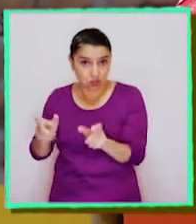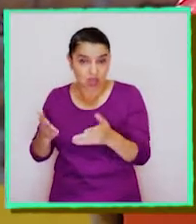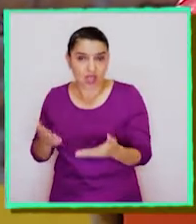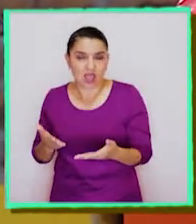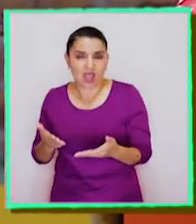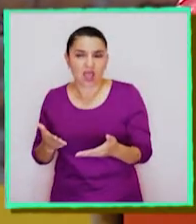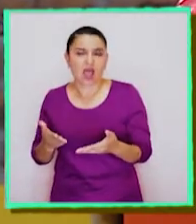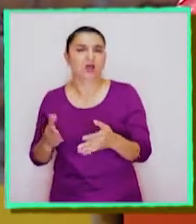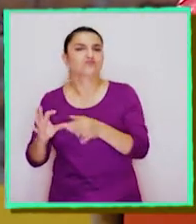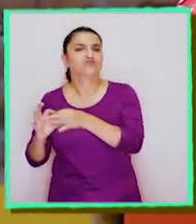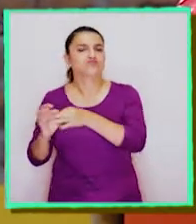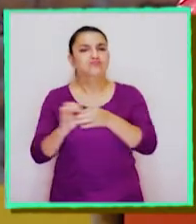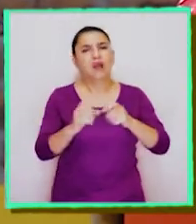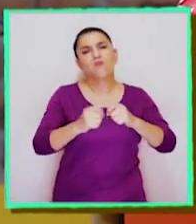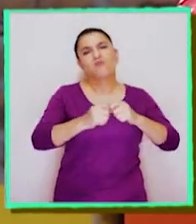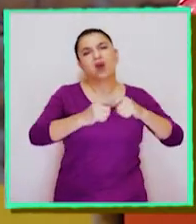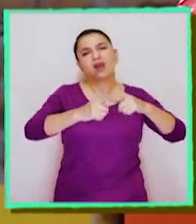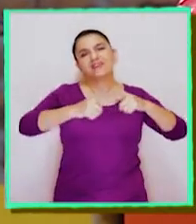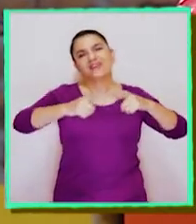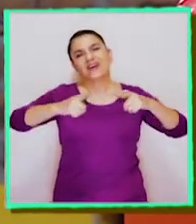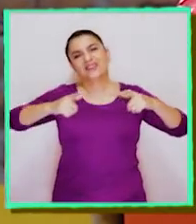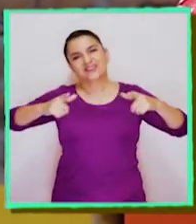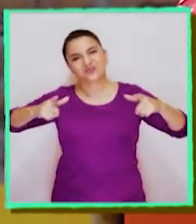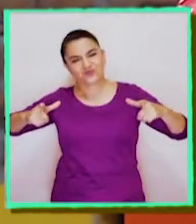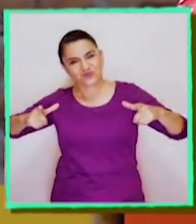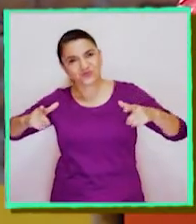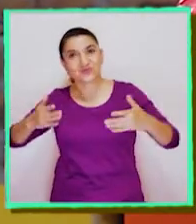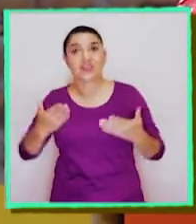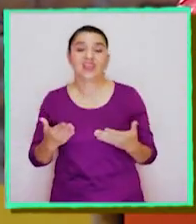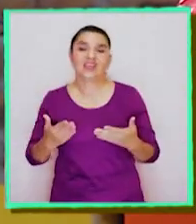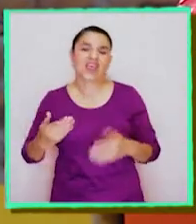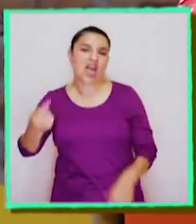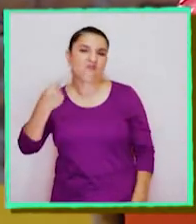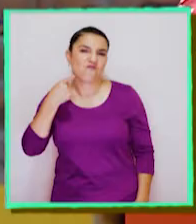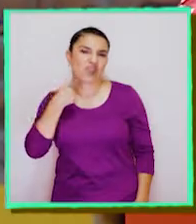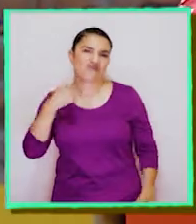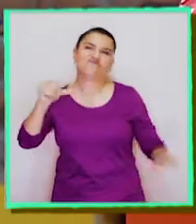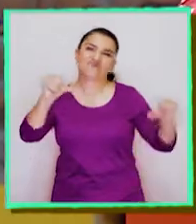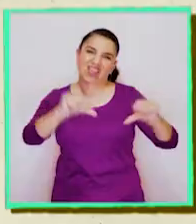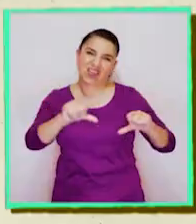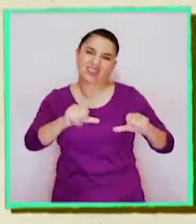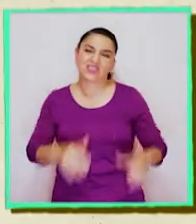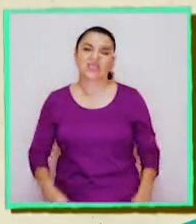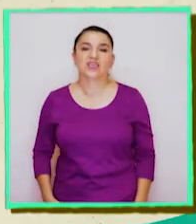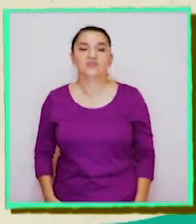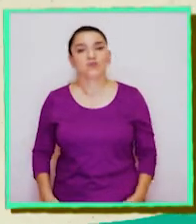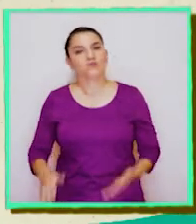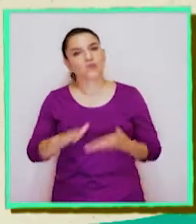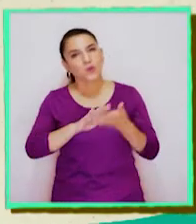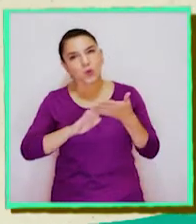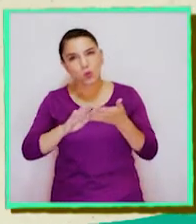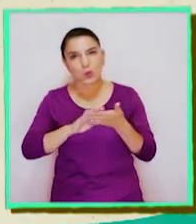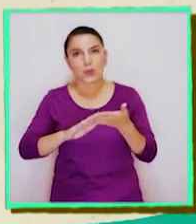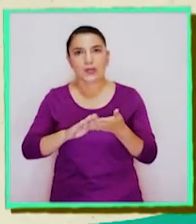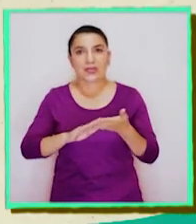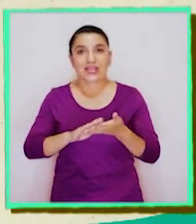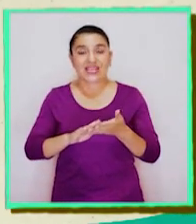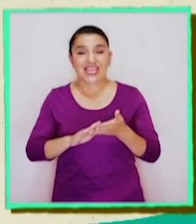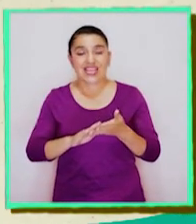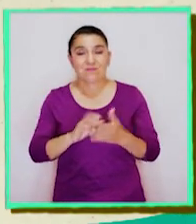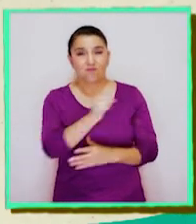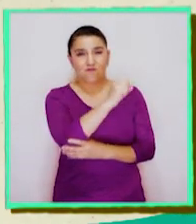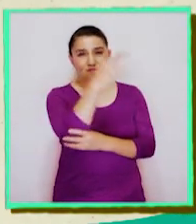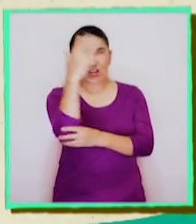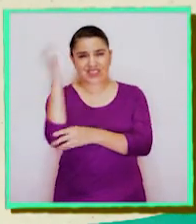humanas, se ha incrementado de manera significativa, generando efectos negativos. Como, por ejemplo, los